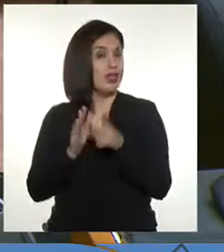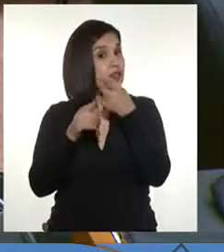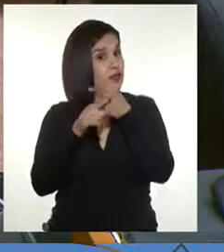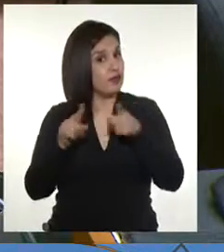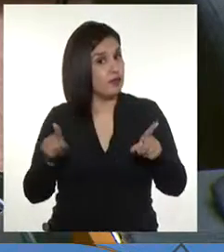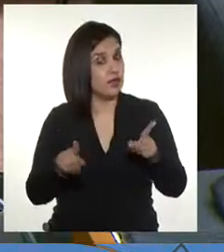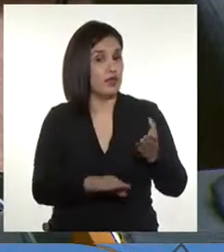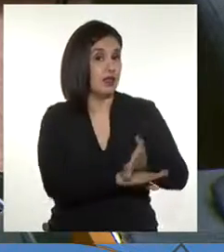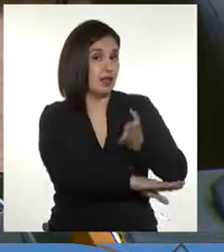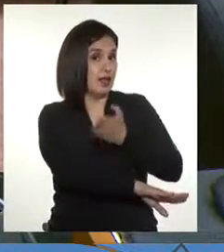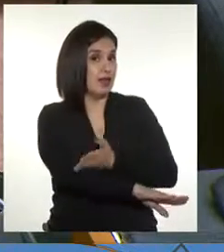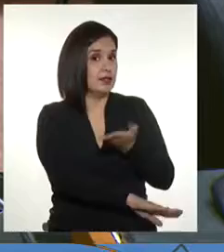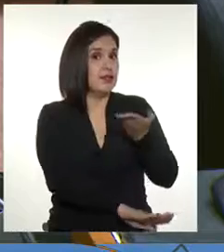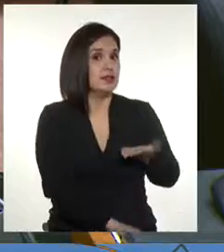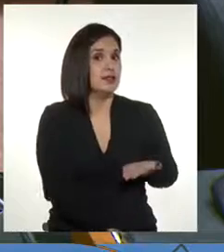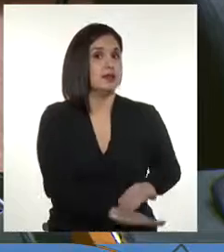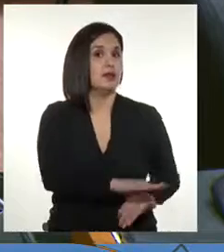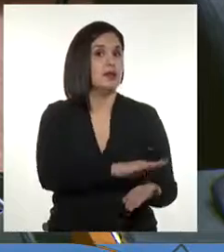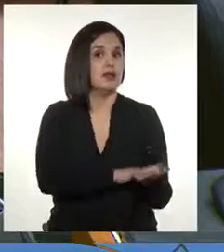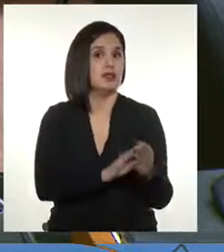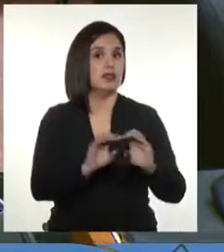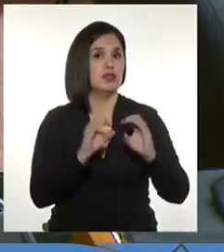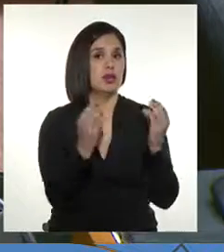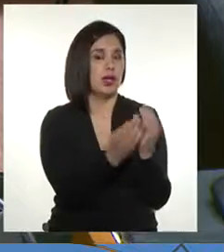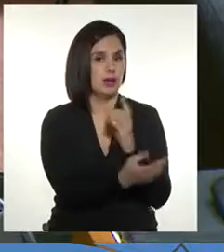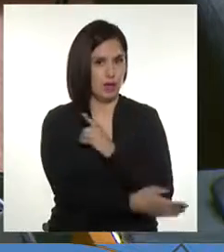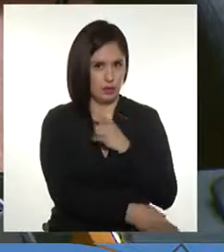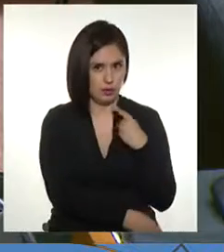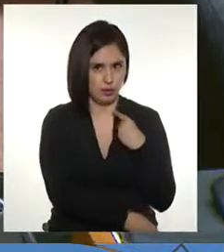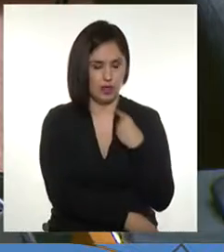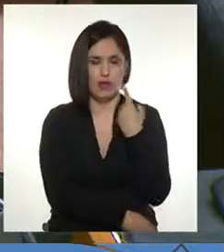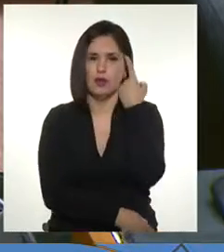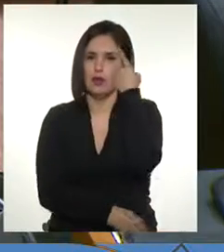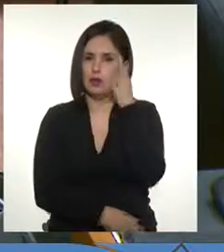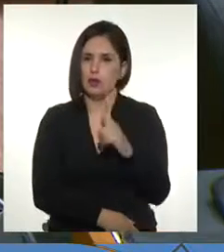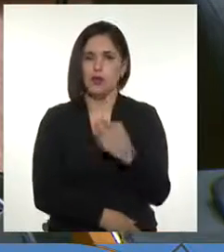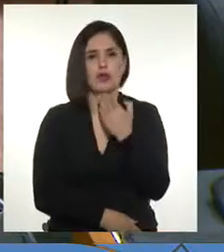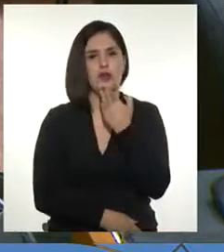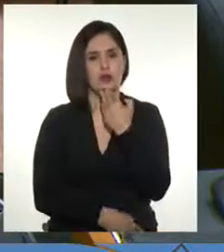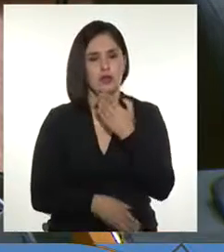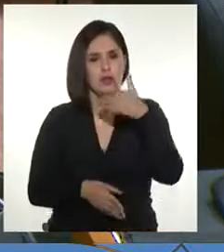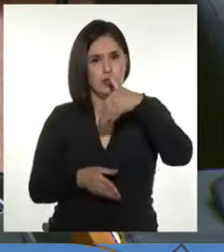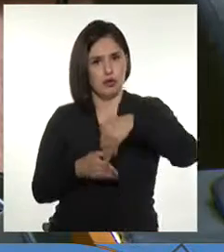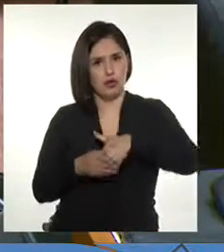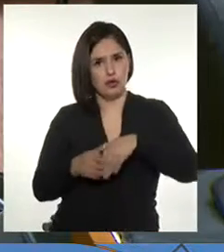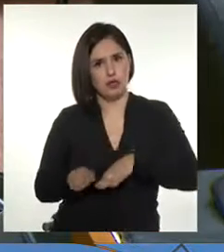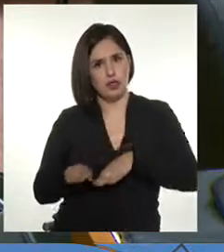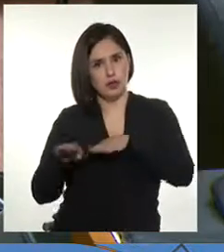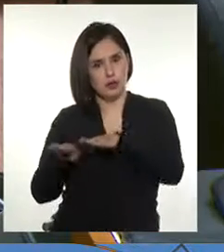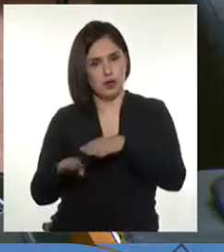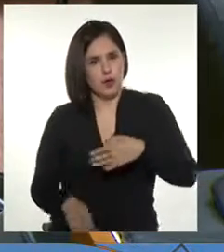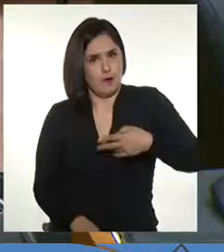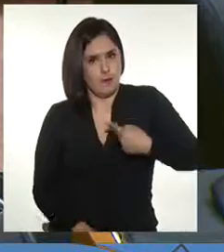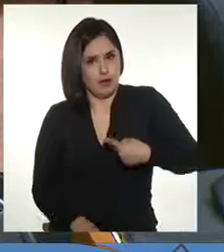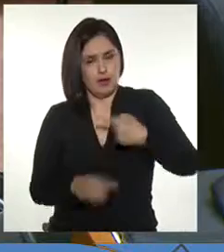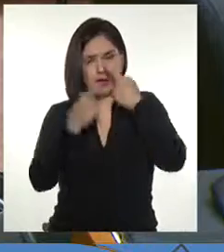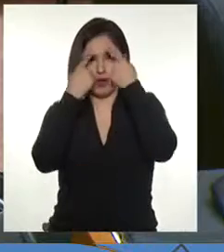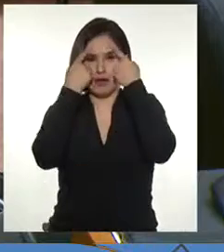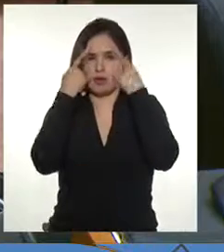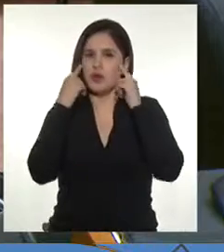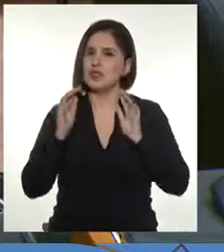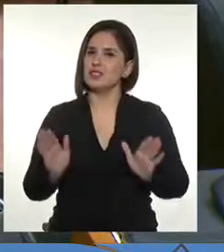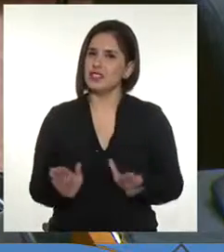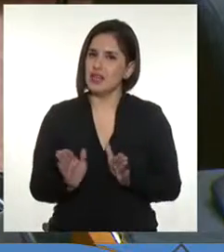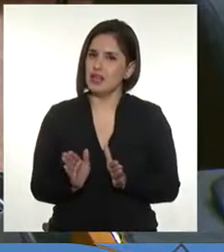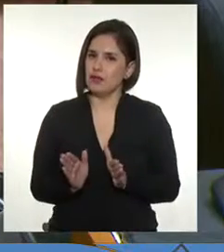tramitó inicialmente en la Cámara de Diputados, pero también con nuestro voto favorable valoramos el esfuerzo que han